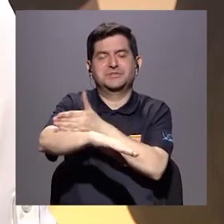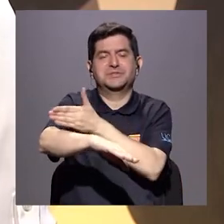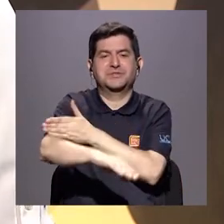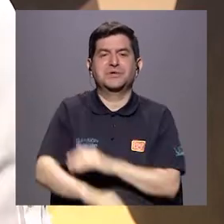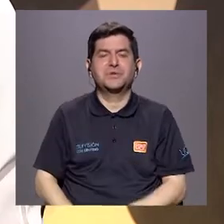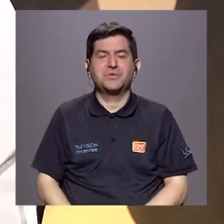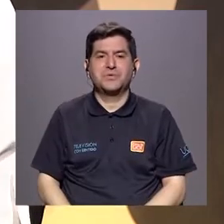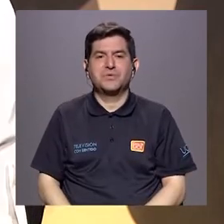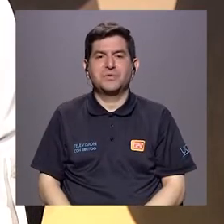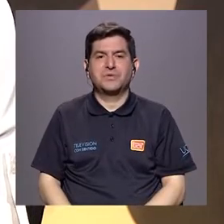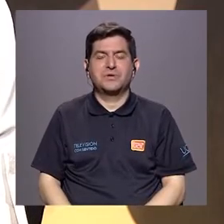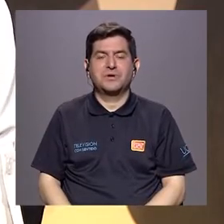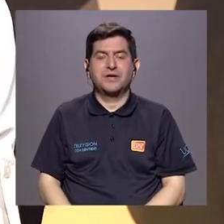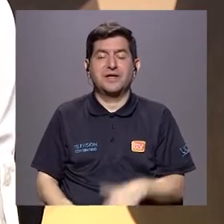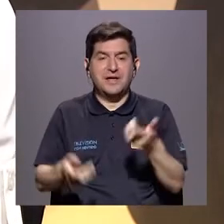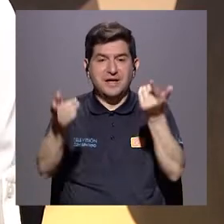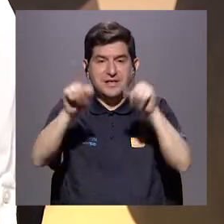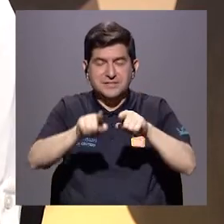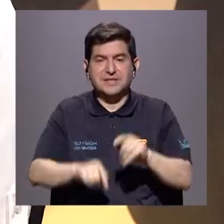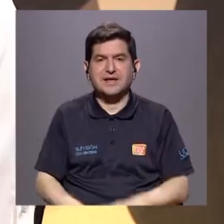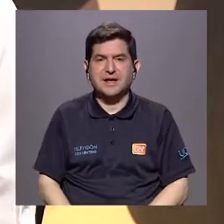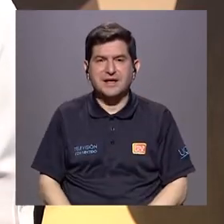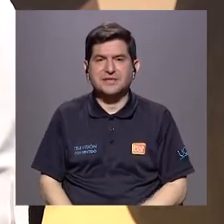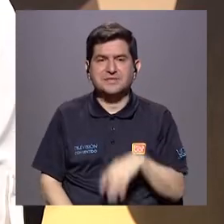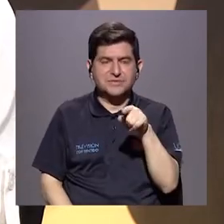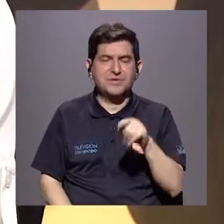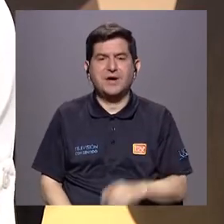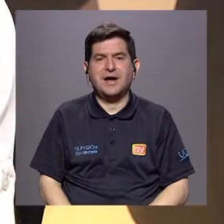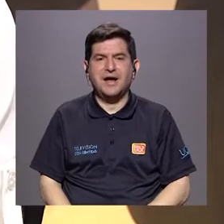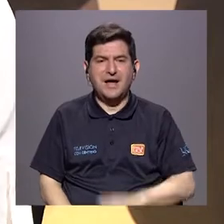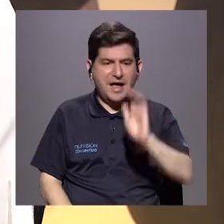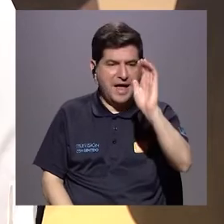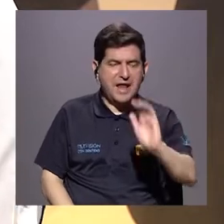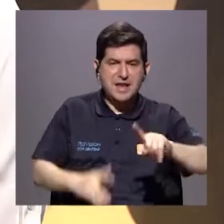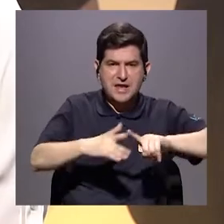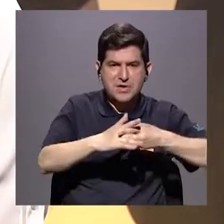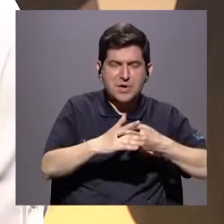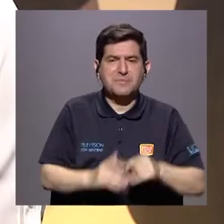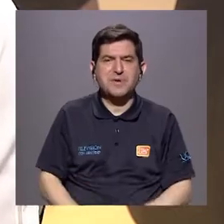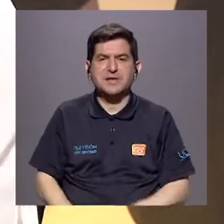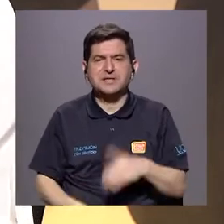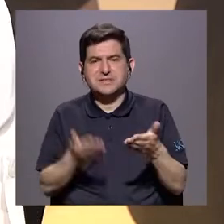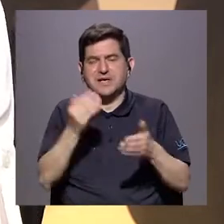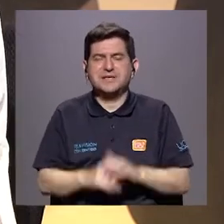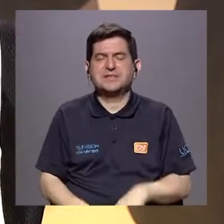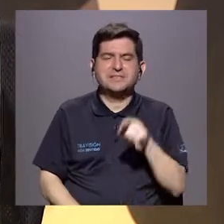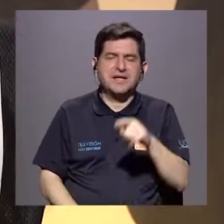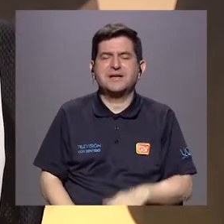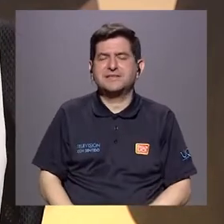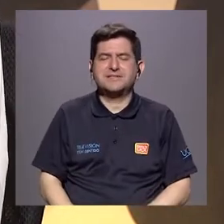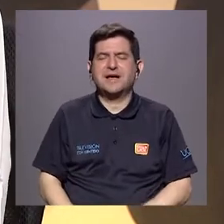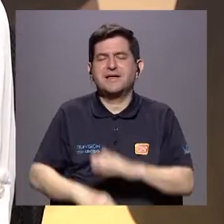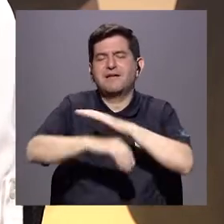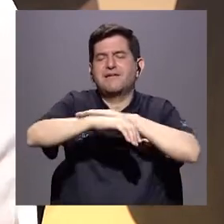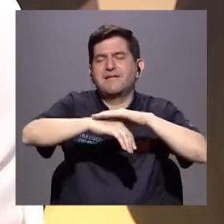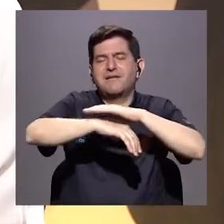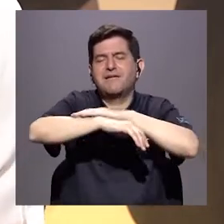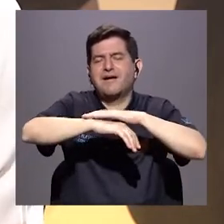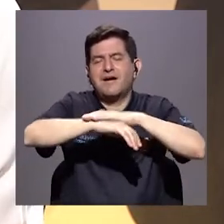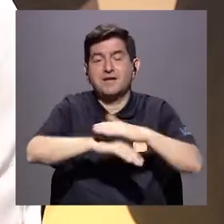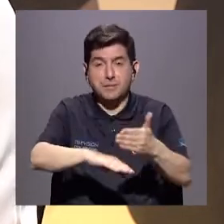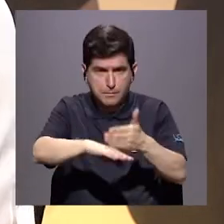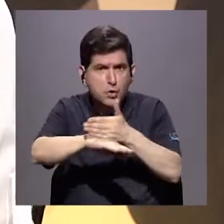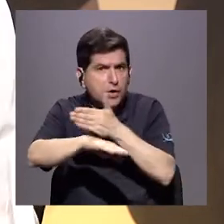Entonces, hay como un acicalamiento, un grooming que se llama el niño. Empieza con cosquillitas, con caricias. Es